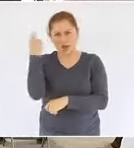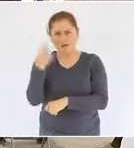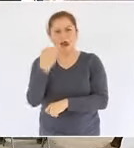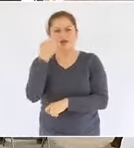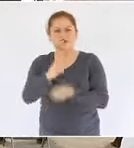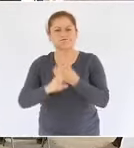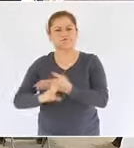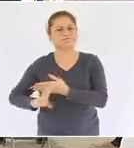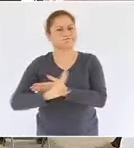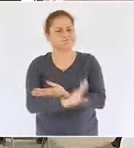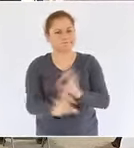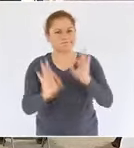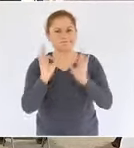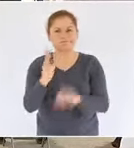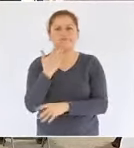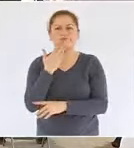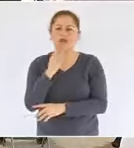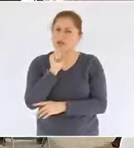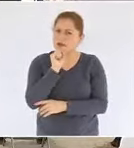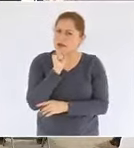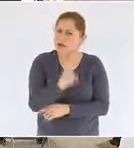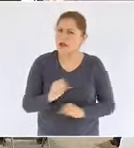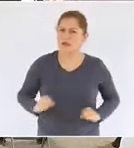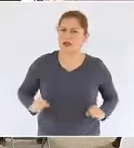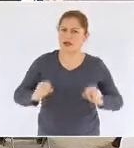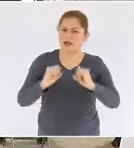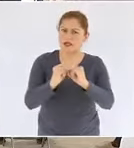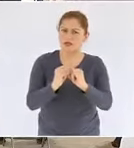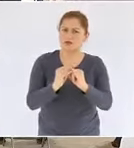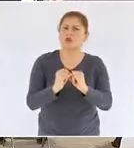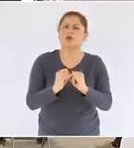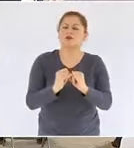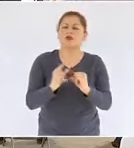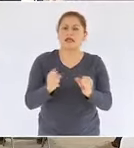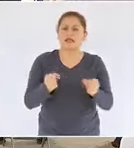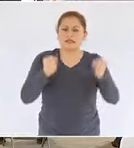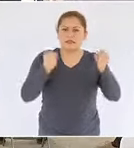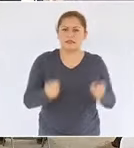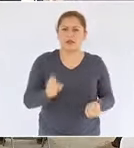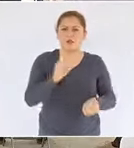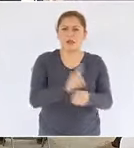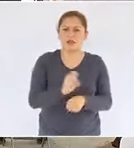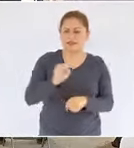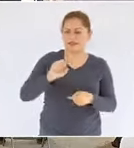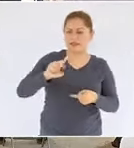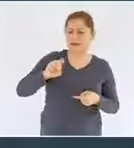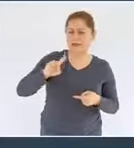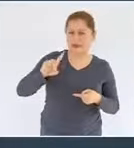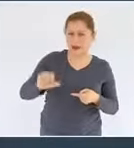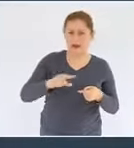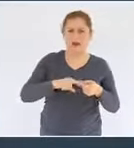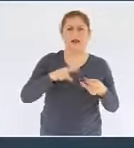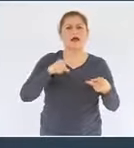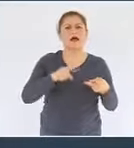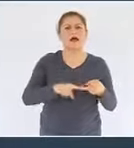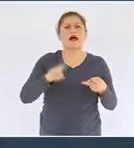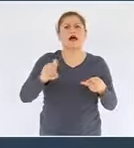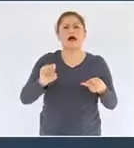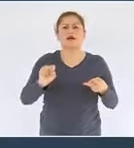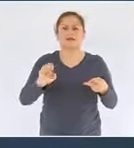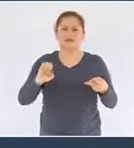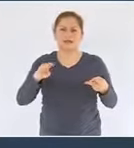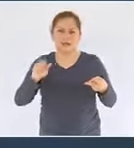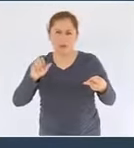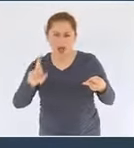contando con el institucional apoyo de las fuerzas armadas la Secretaría de la Defensa la Secretaría de